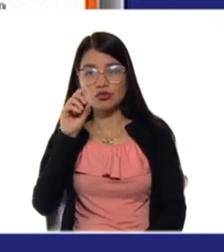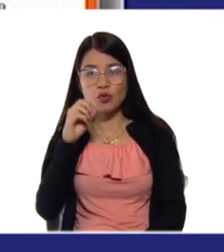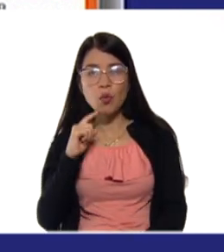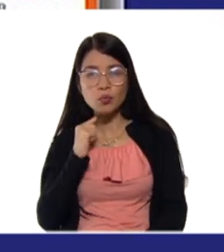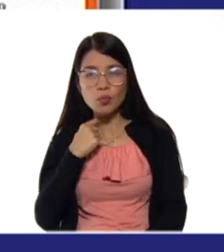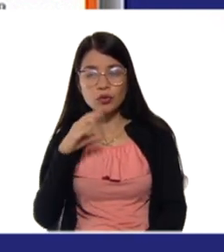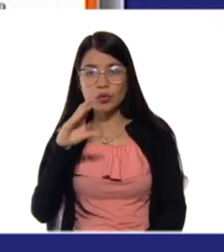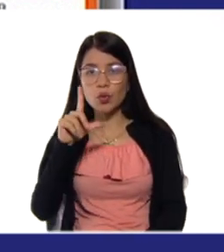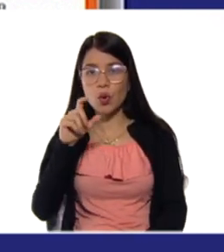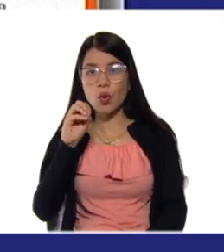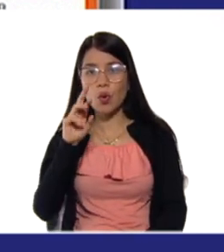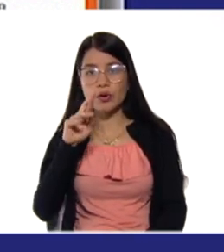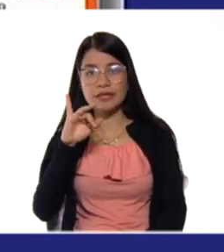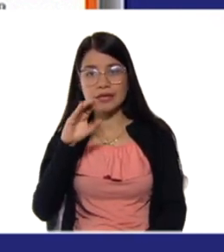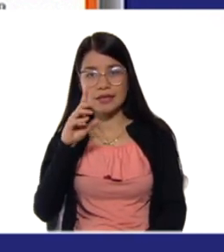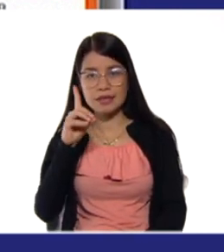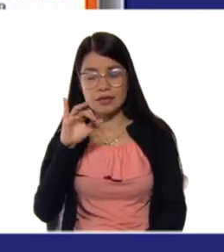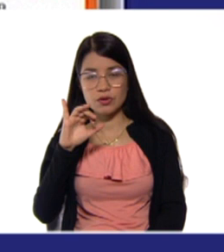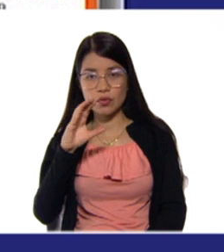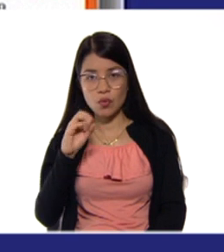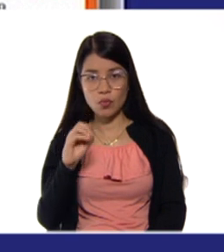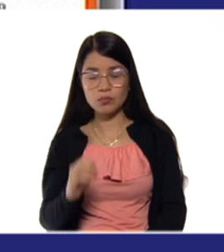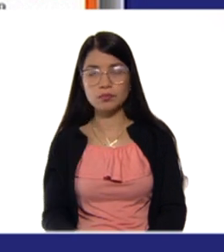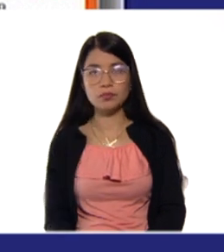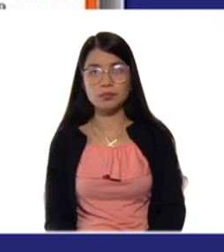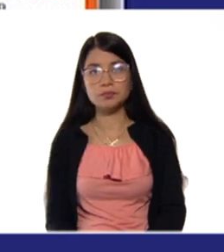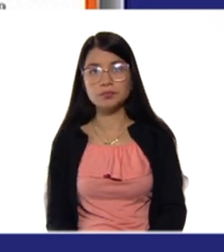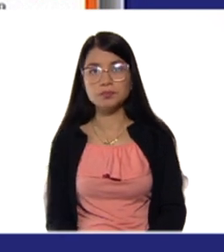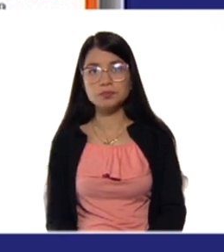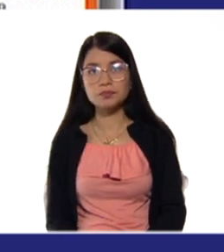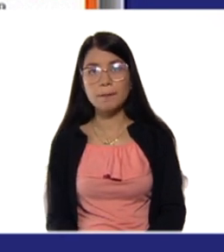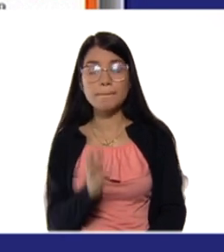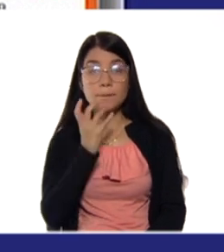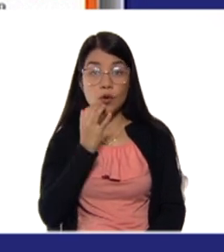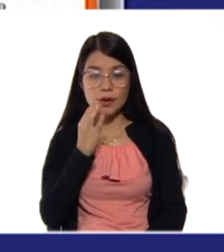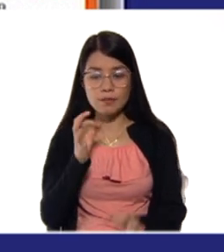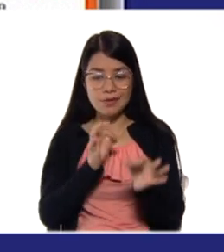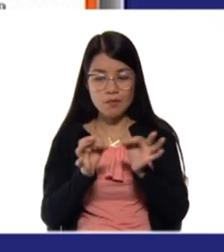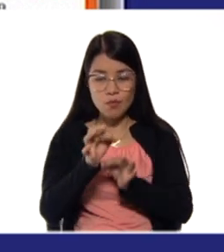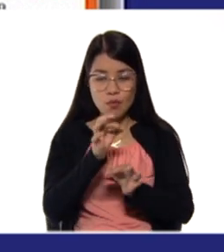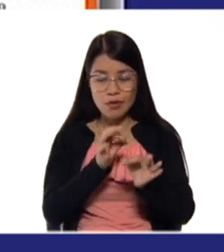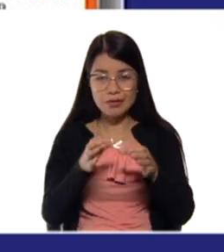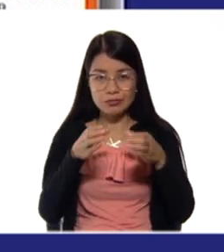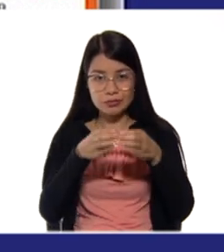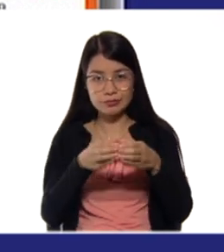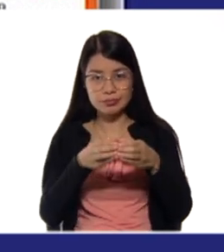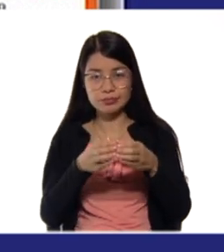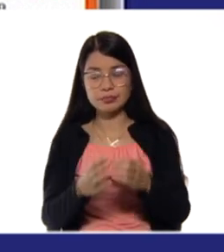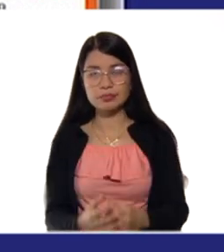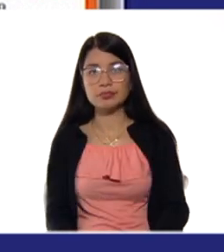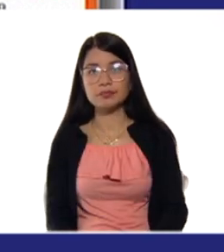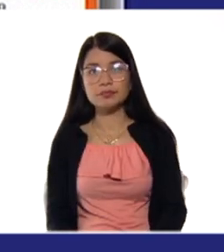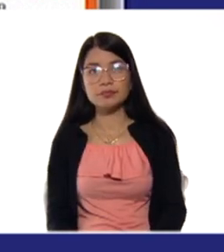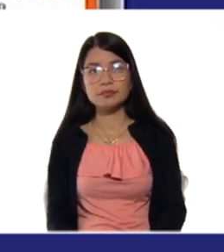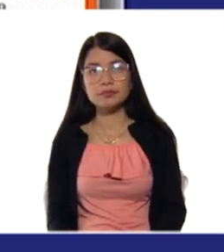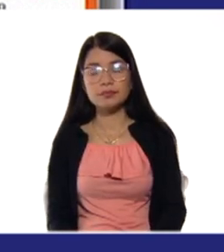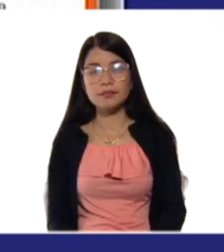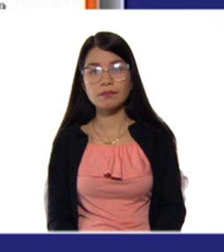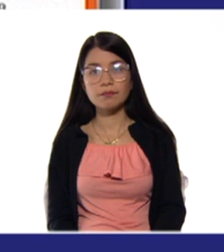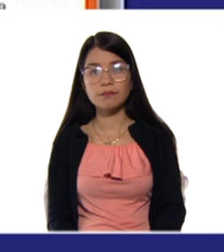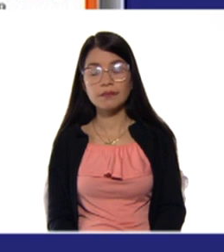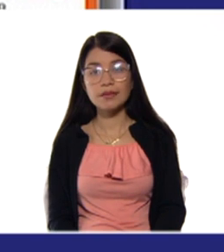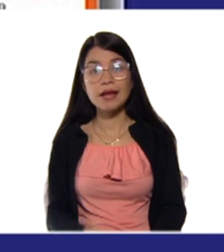Por ejemplo, en esta molécula. La reacción, vamos a llamarlo